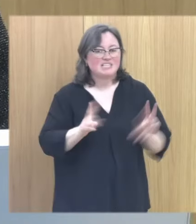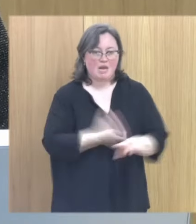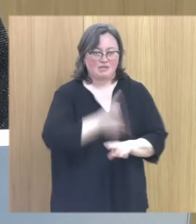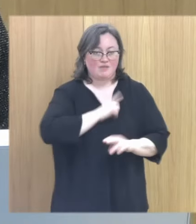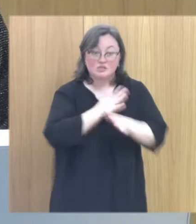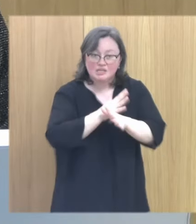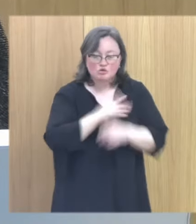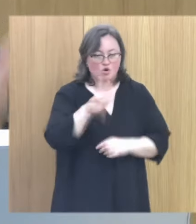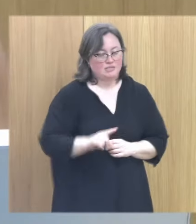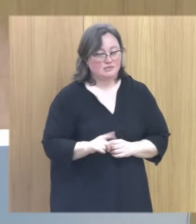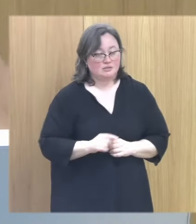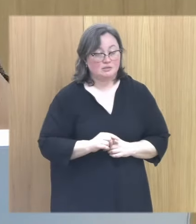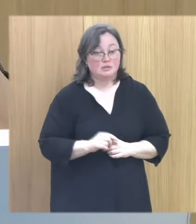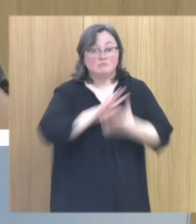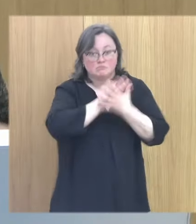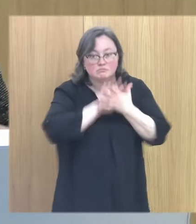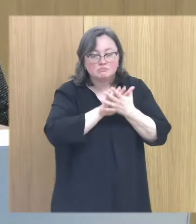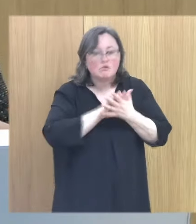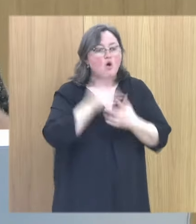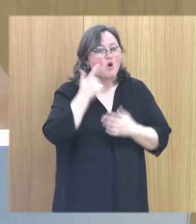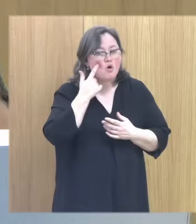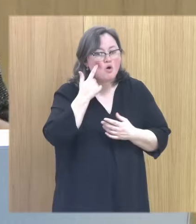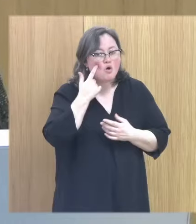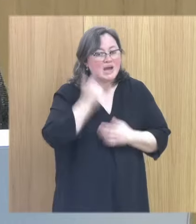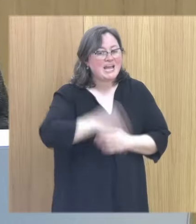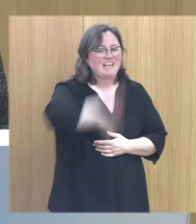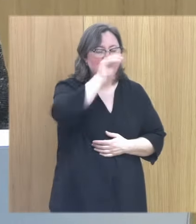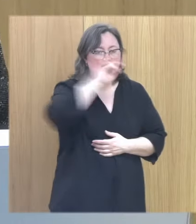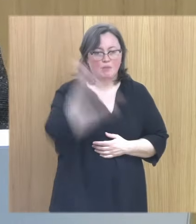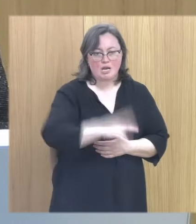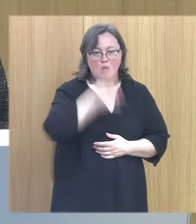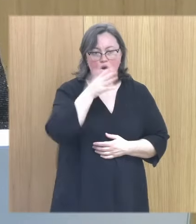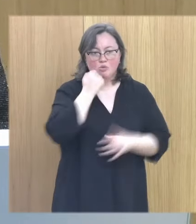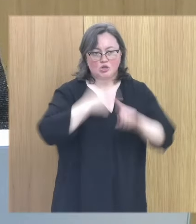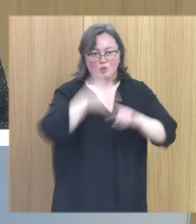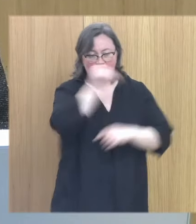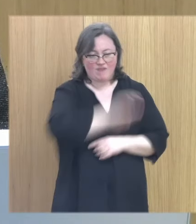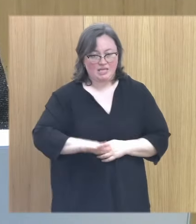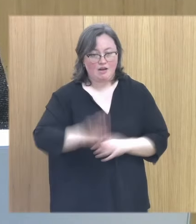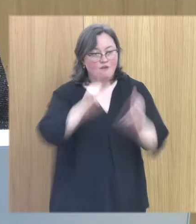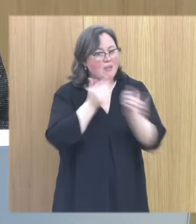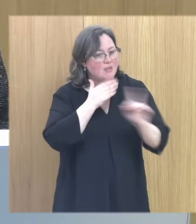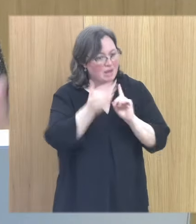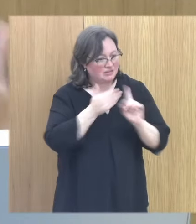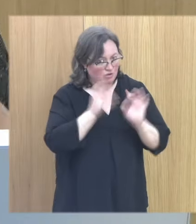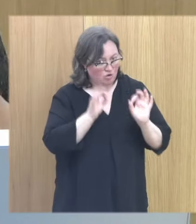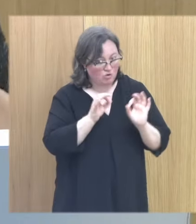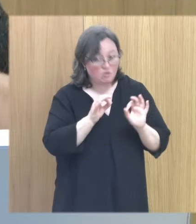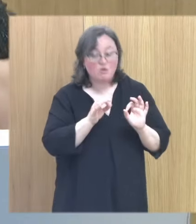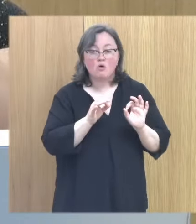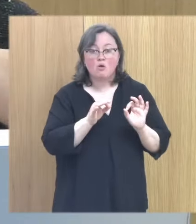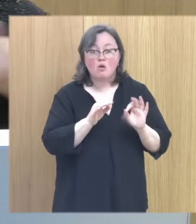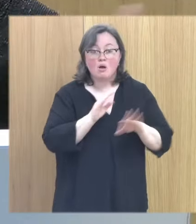sexo entonces uno tiene que situar entender bien el abuso sexual infantil como forma de maltrato para poder